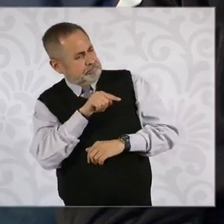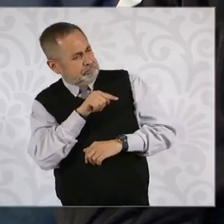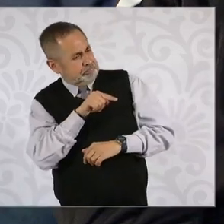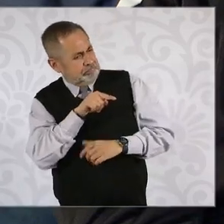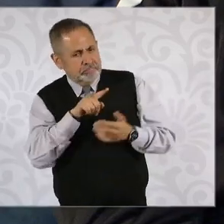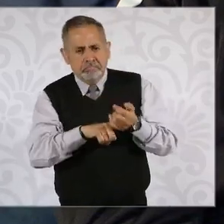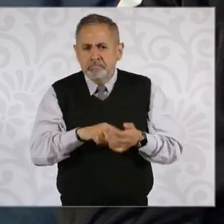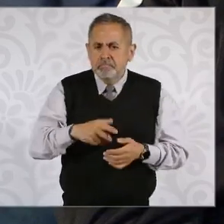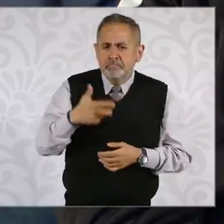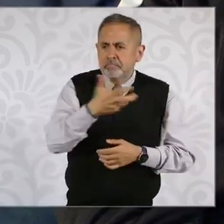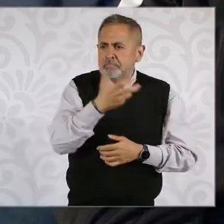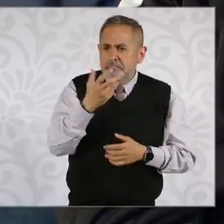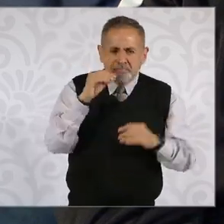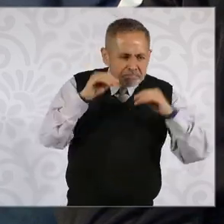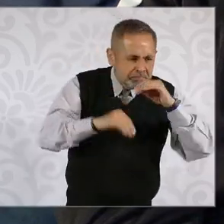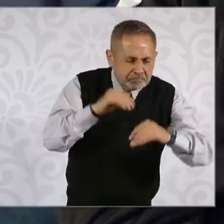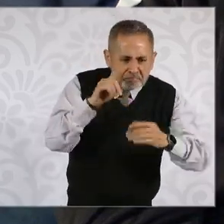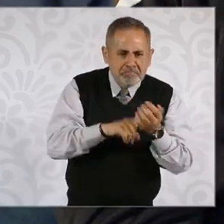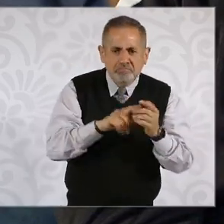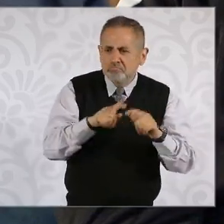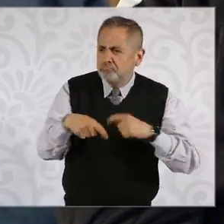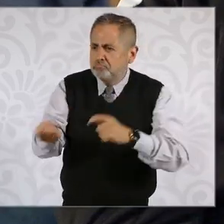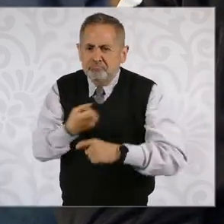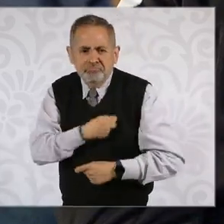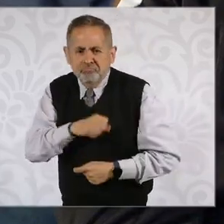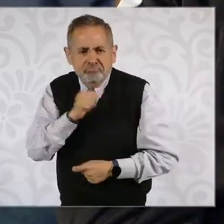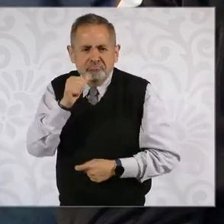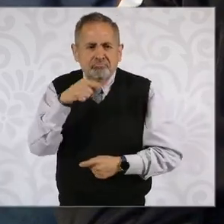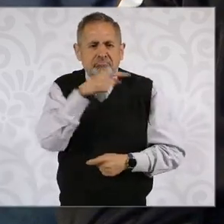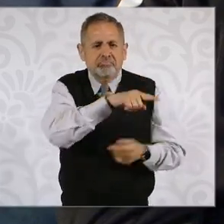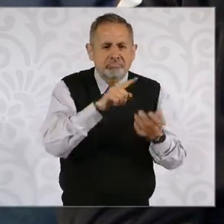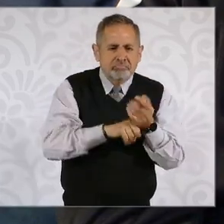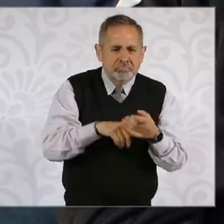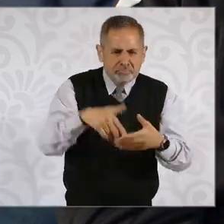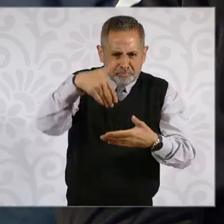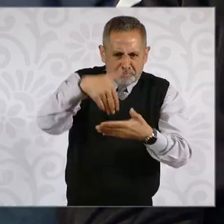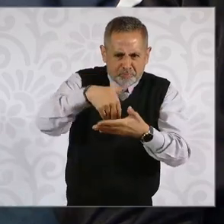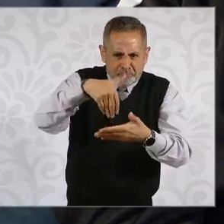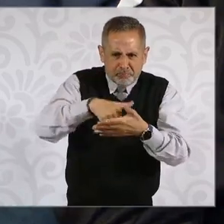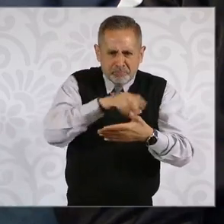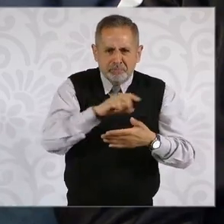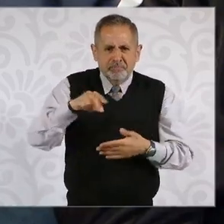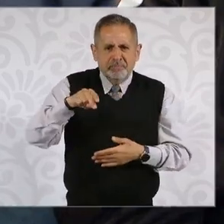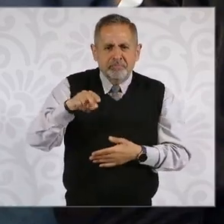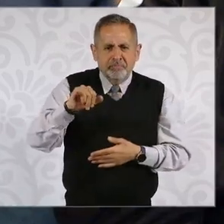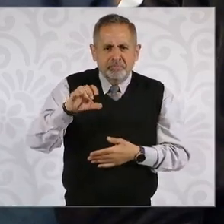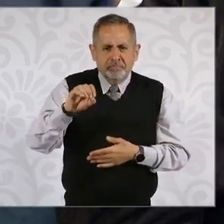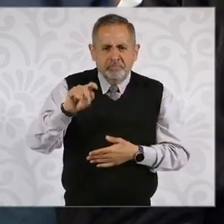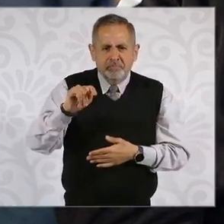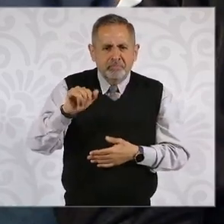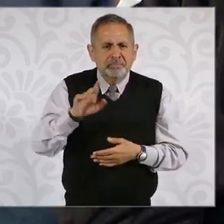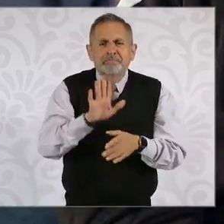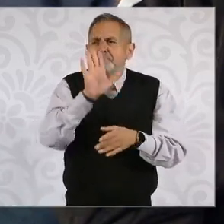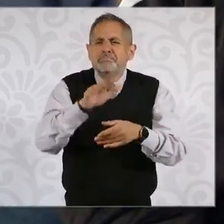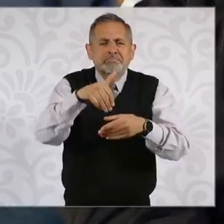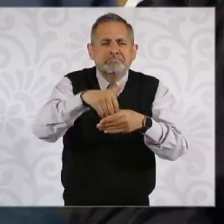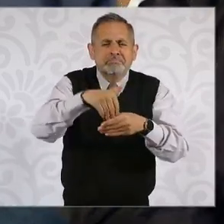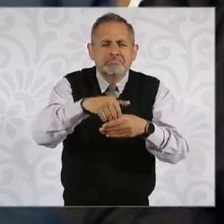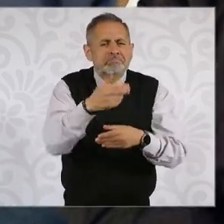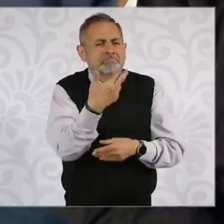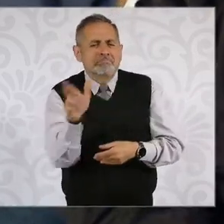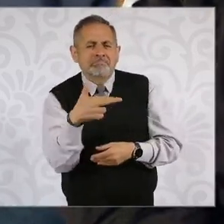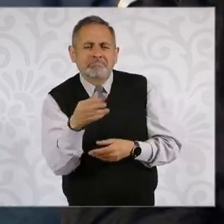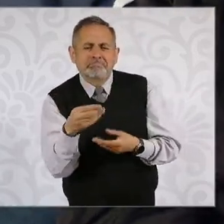hacen productos que generen bien a la salud y se llaman bolsas de nicotina. Es como estas bolsitas que nos dan en los